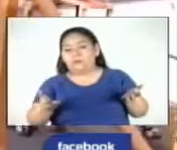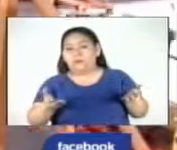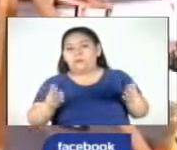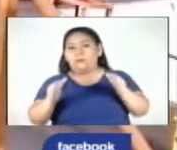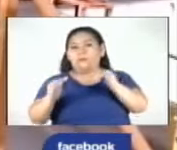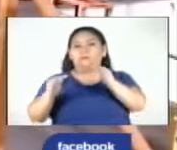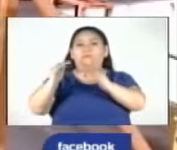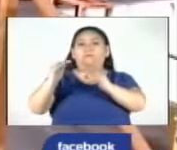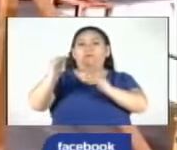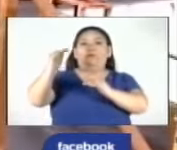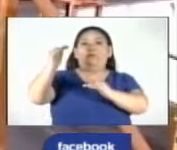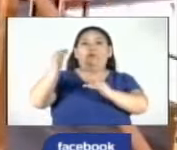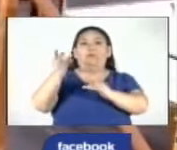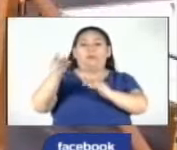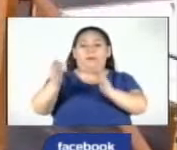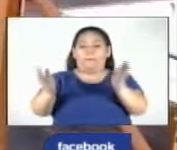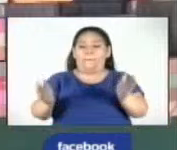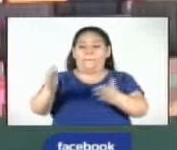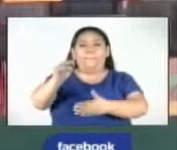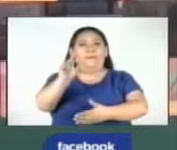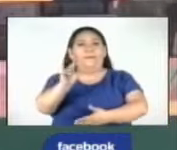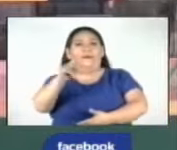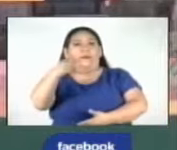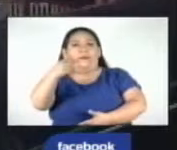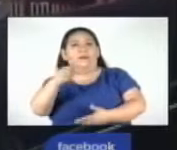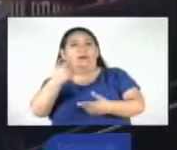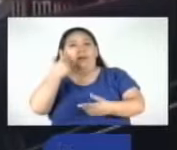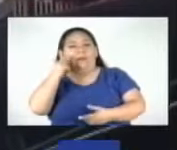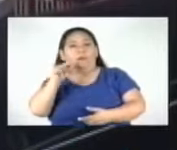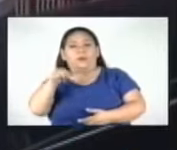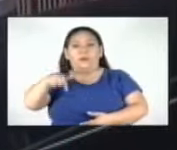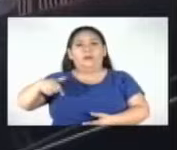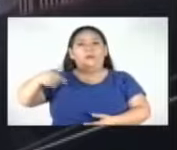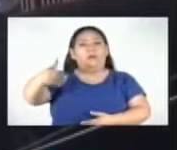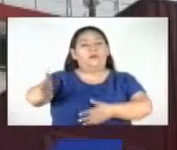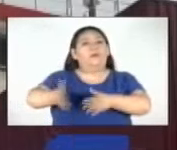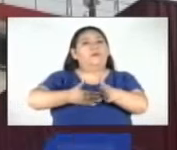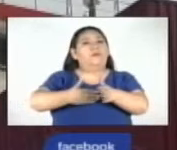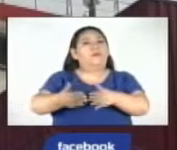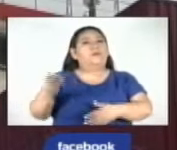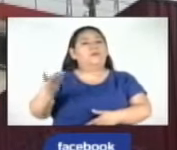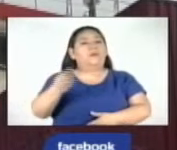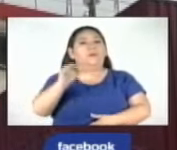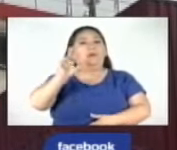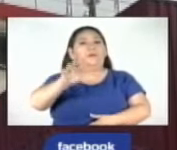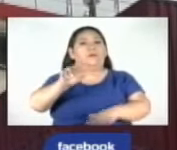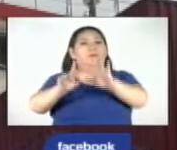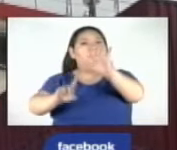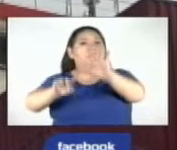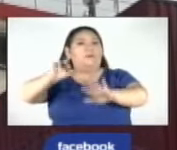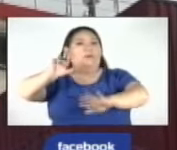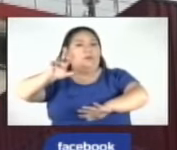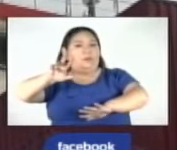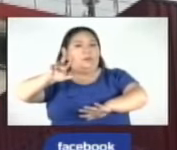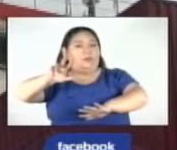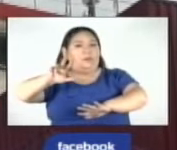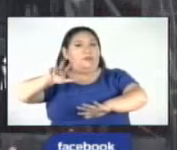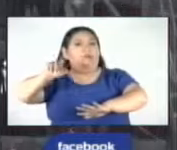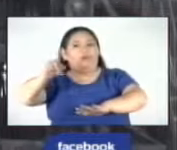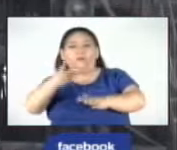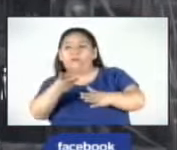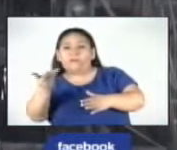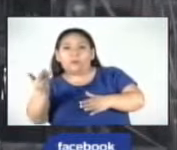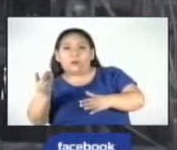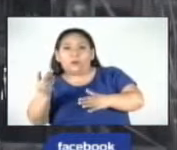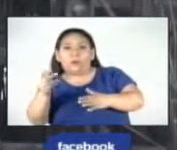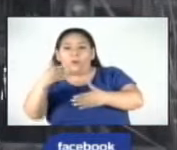hubo una alza de kilogramos exportables, por ejemplo, al inicio de este año fue de 363, mientras que el